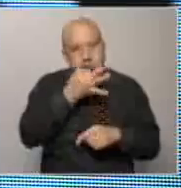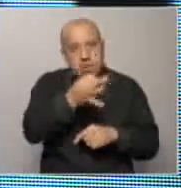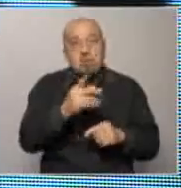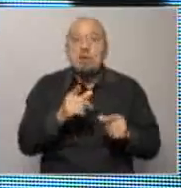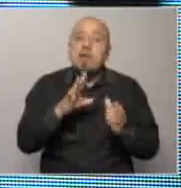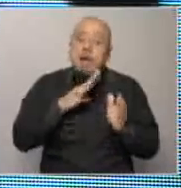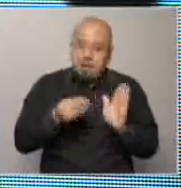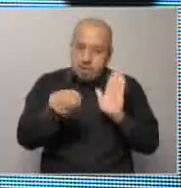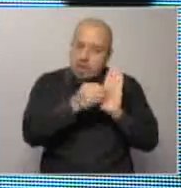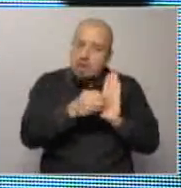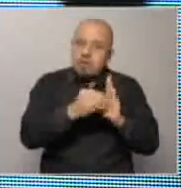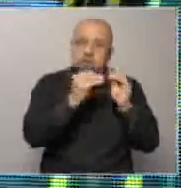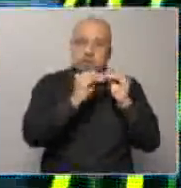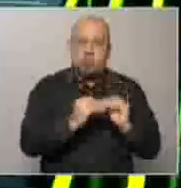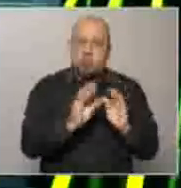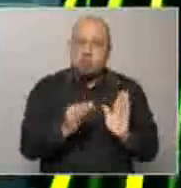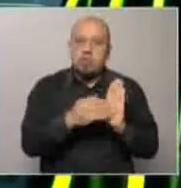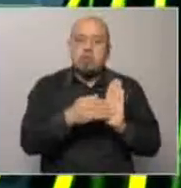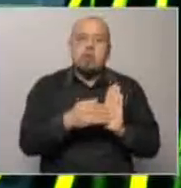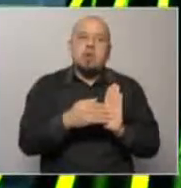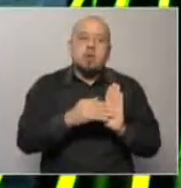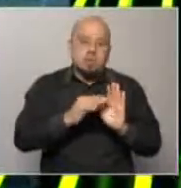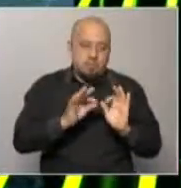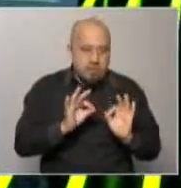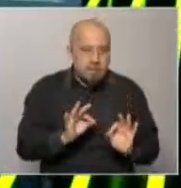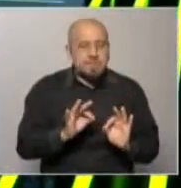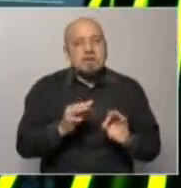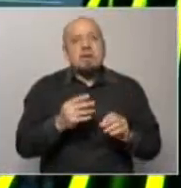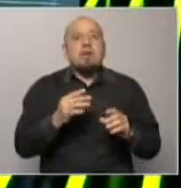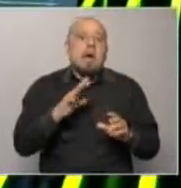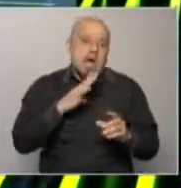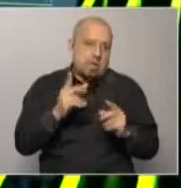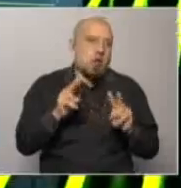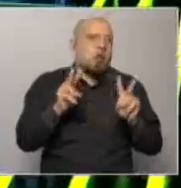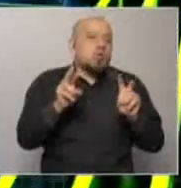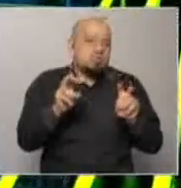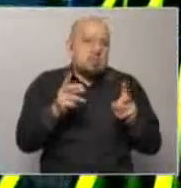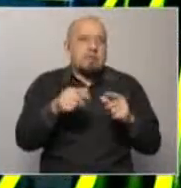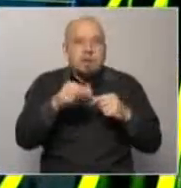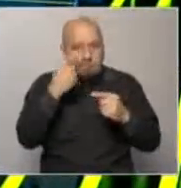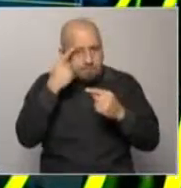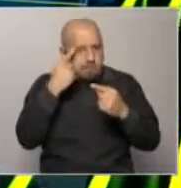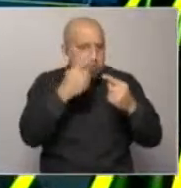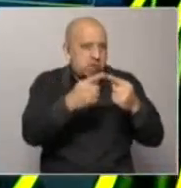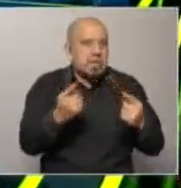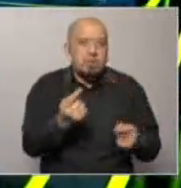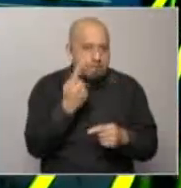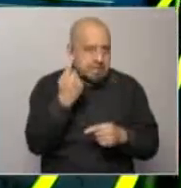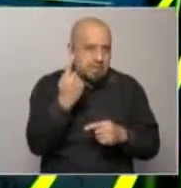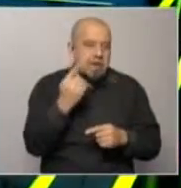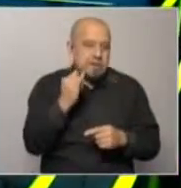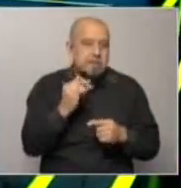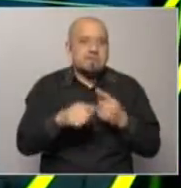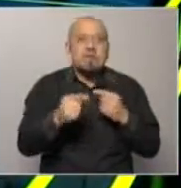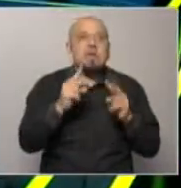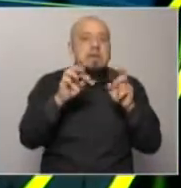este presupuesto. Después dentro de eso, obviamente van a haber prioridades, van a haber lugares donde probablemente va a haber